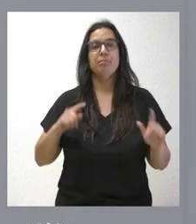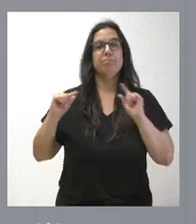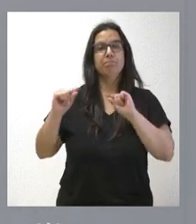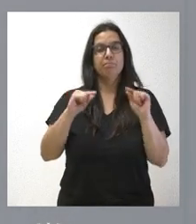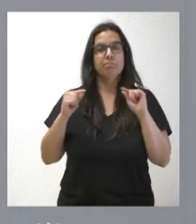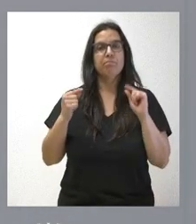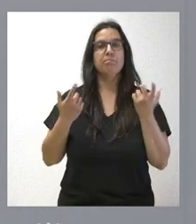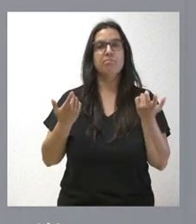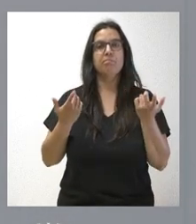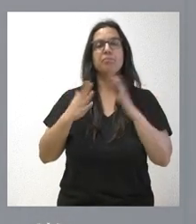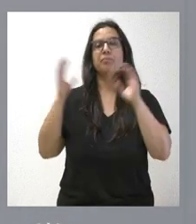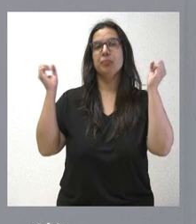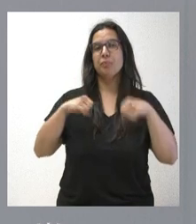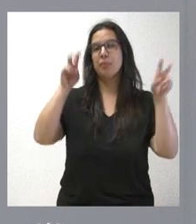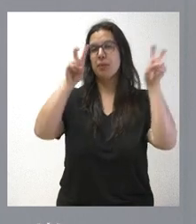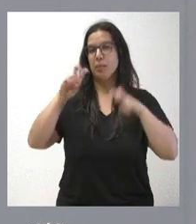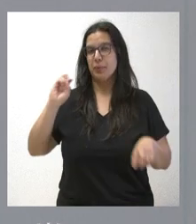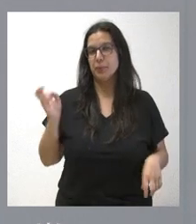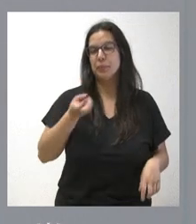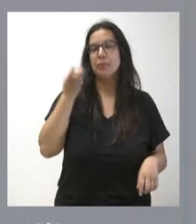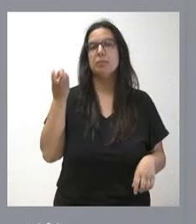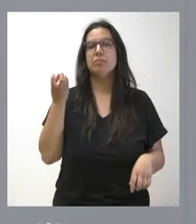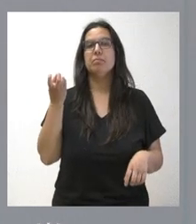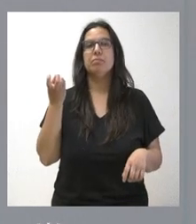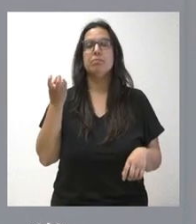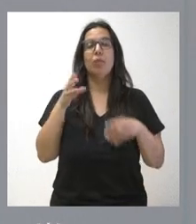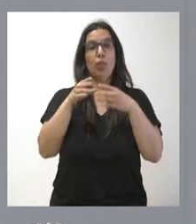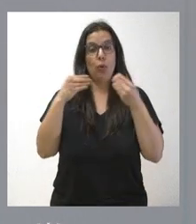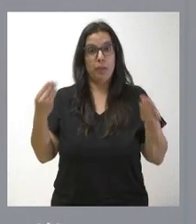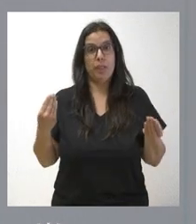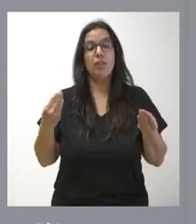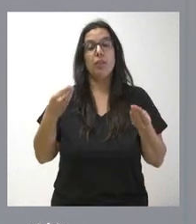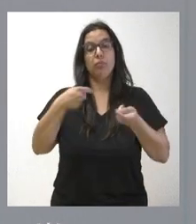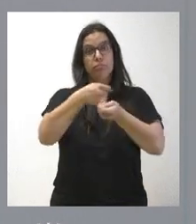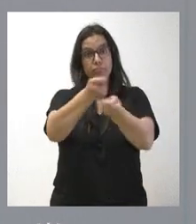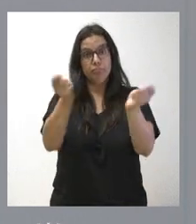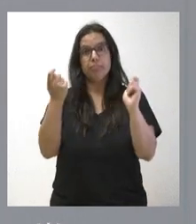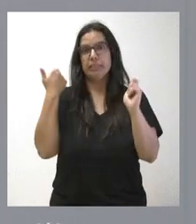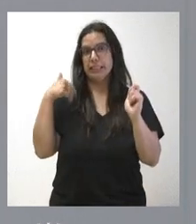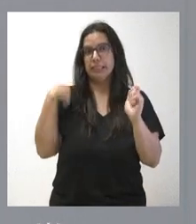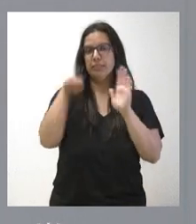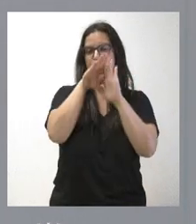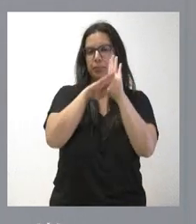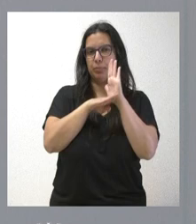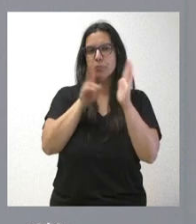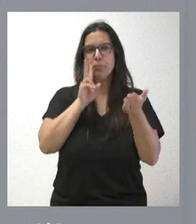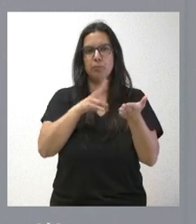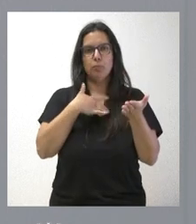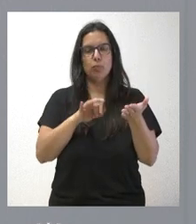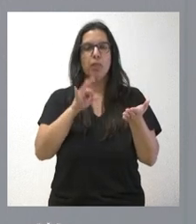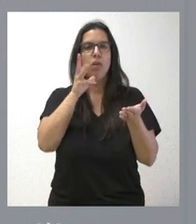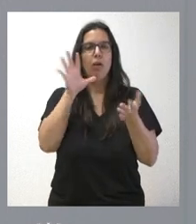acordado una serie de expedientes cuya documentación tienen ya ustedes acceso y que paso